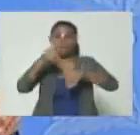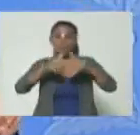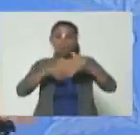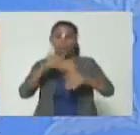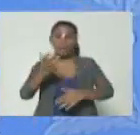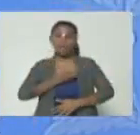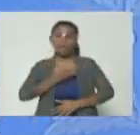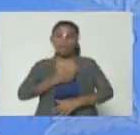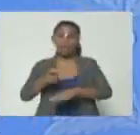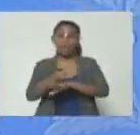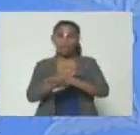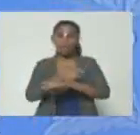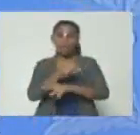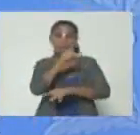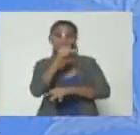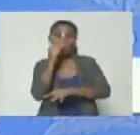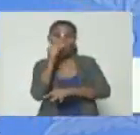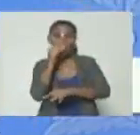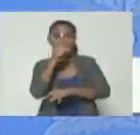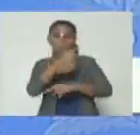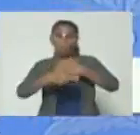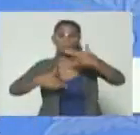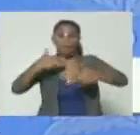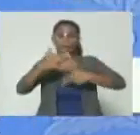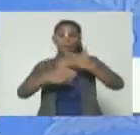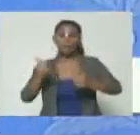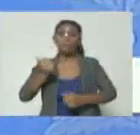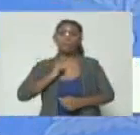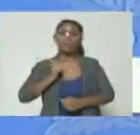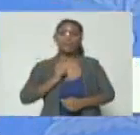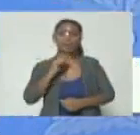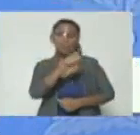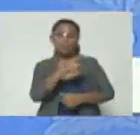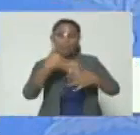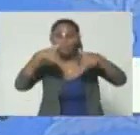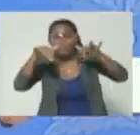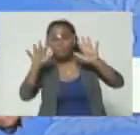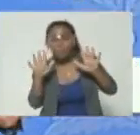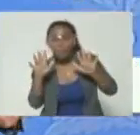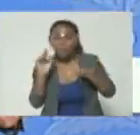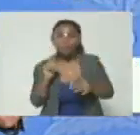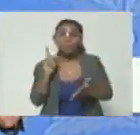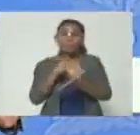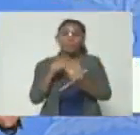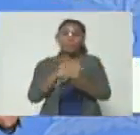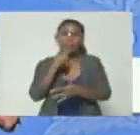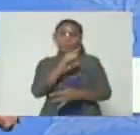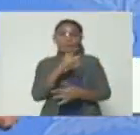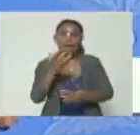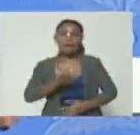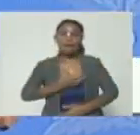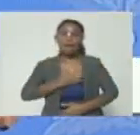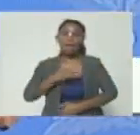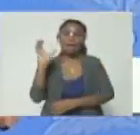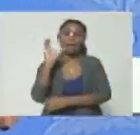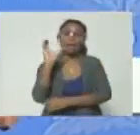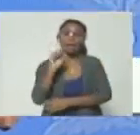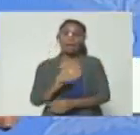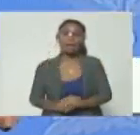alcaldes y gobernadores y Gilbert Caro el delincuente este está aprovechando su supuesta precandidatura a la alcaldía de Caracas